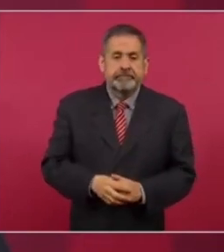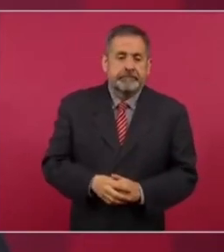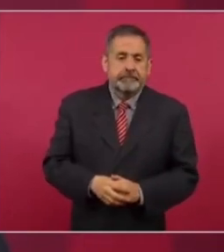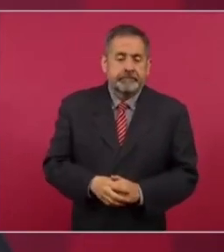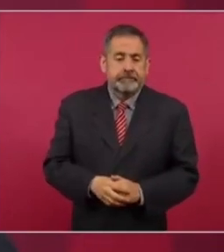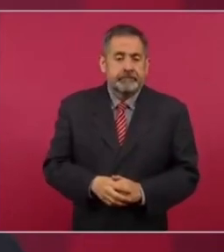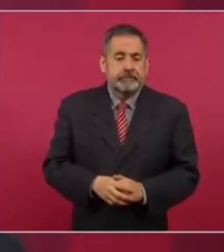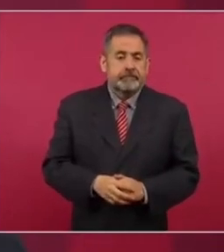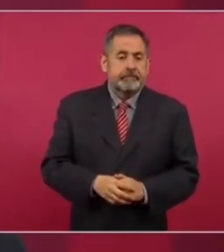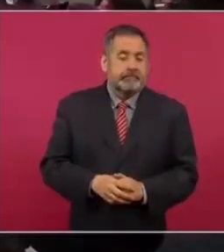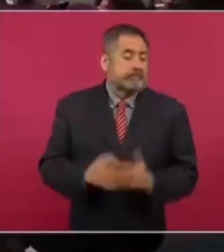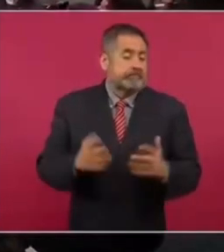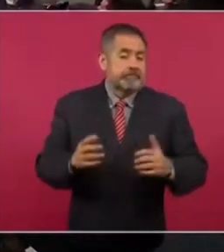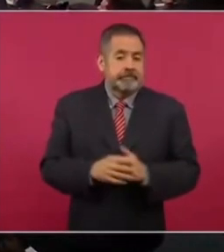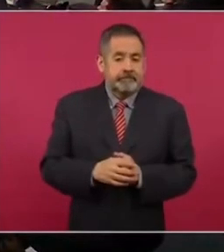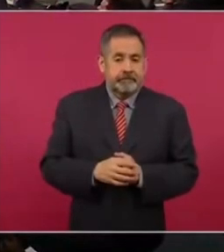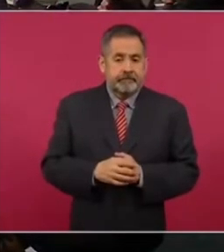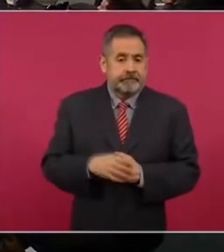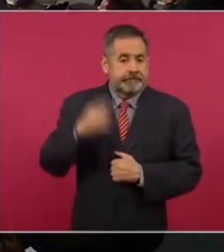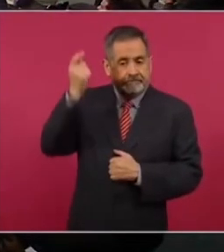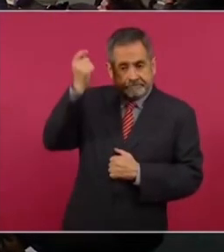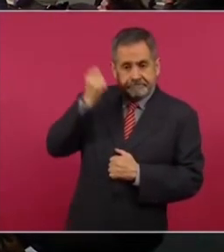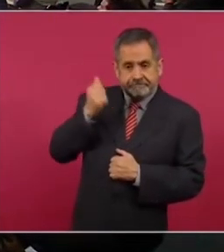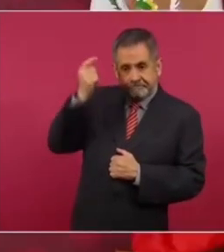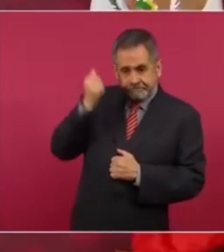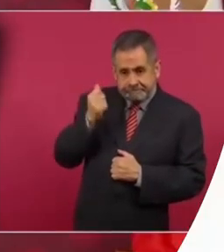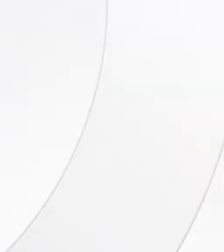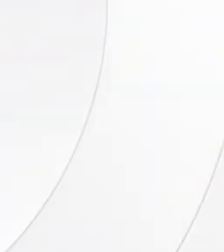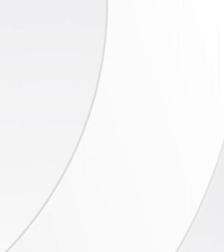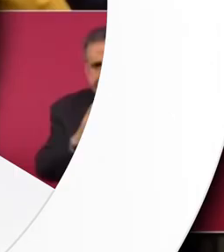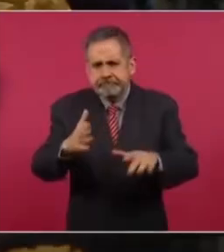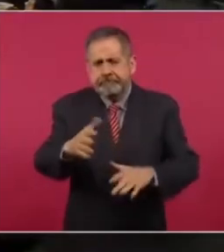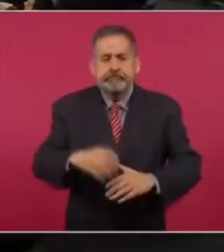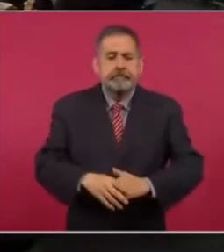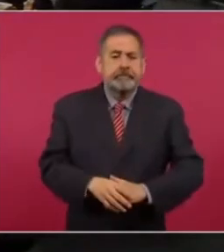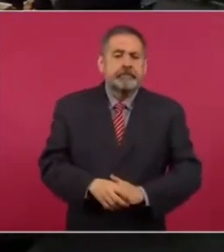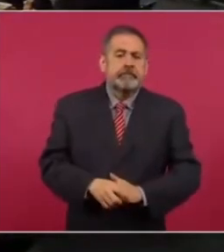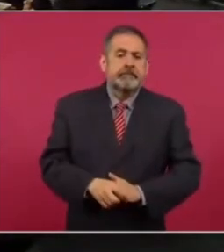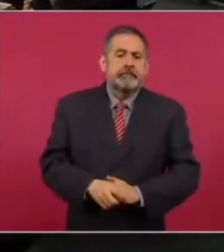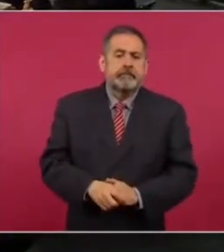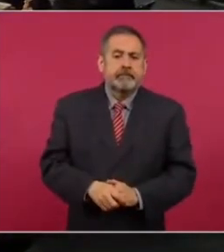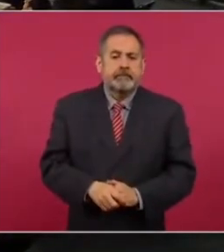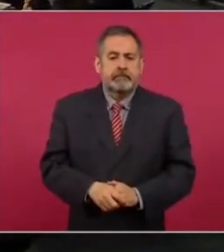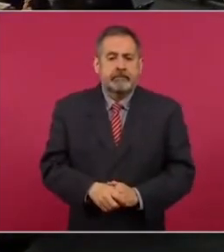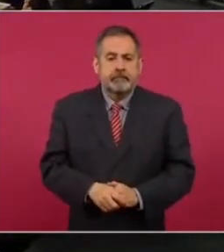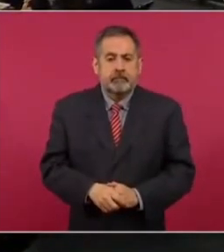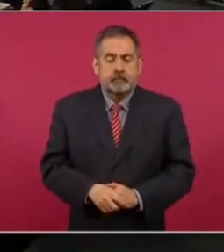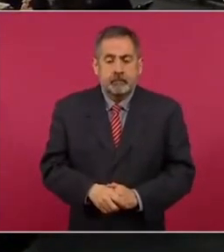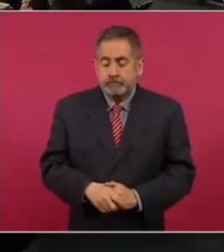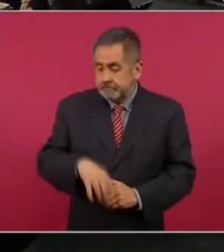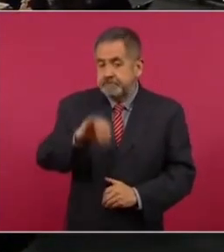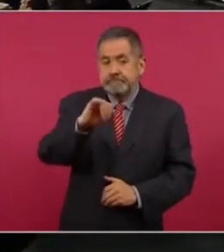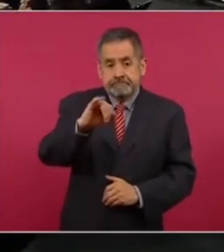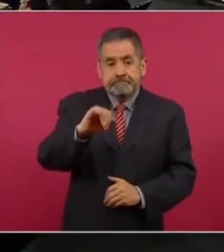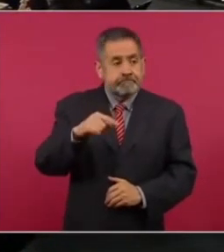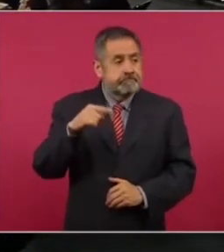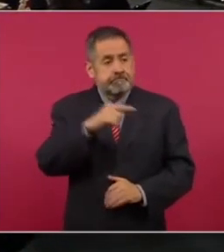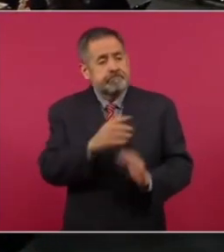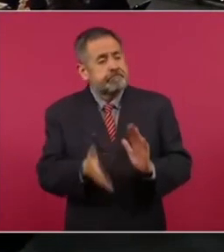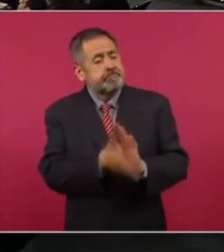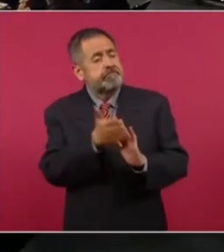ahora sí que la pensión no se toca se fracturó en